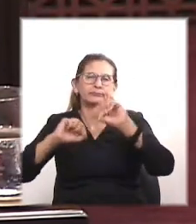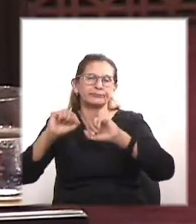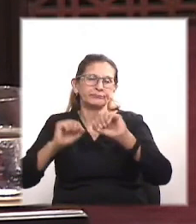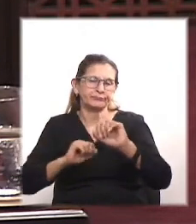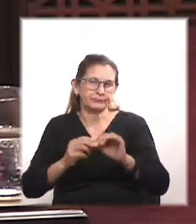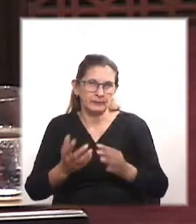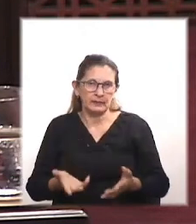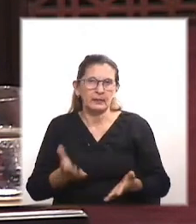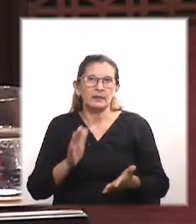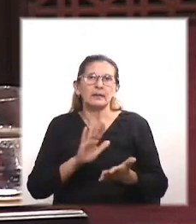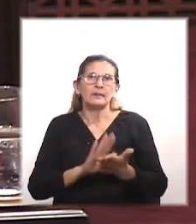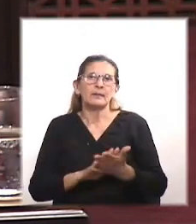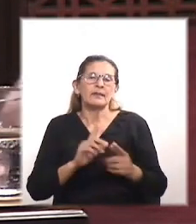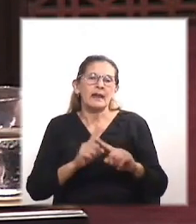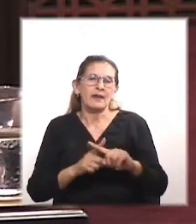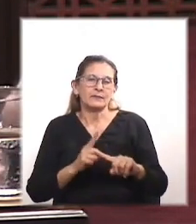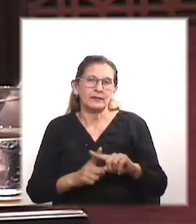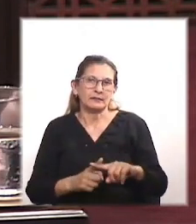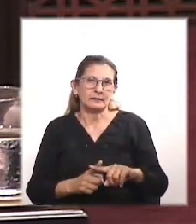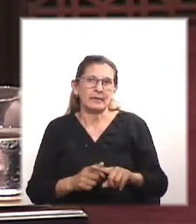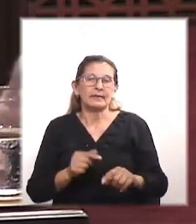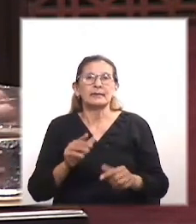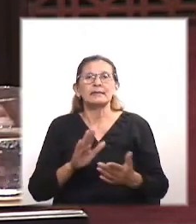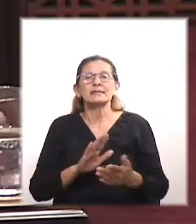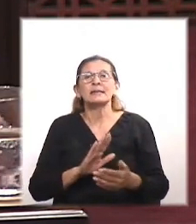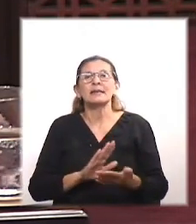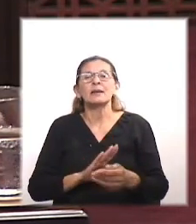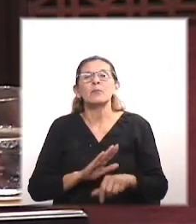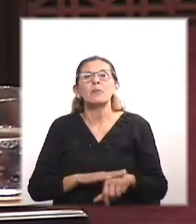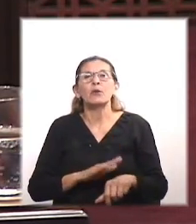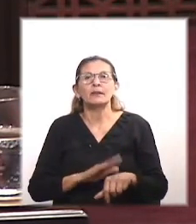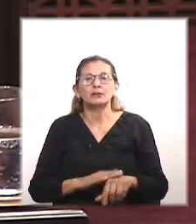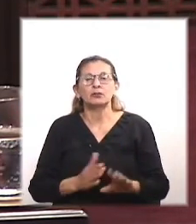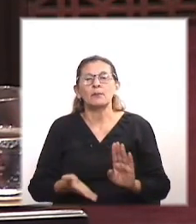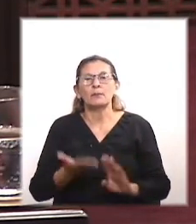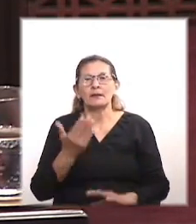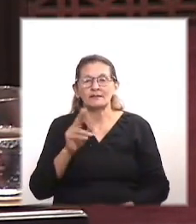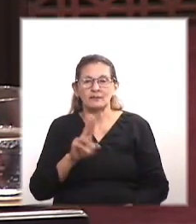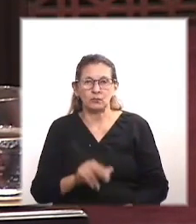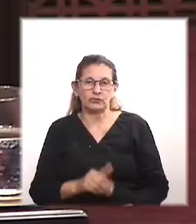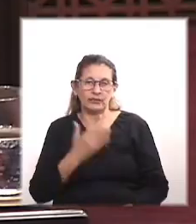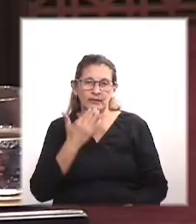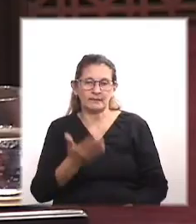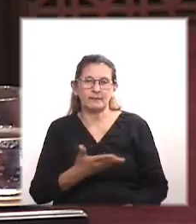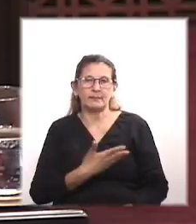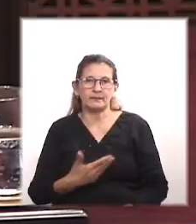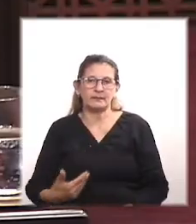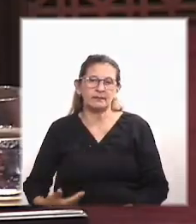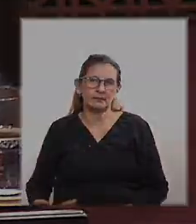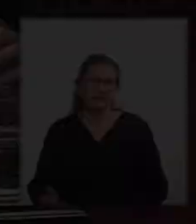las partes festivas que es en el momento más crítico en el que se utiliza. Muchas gracias, Presidente.